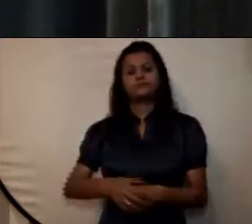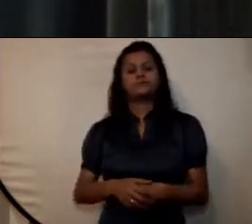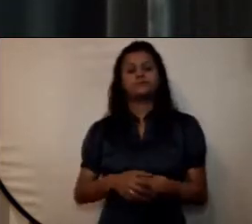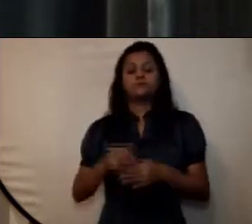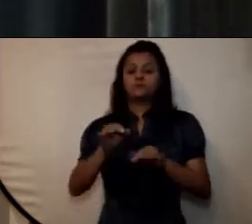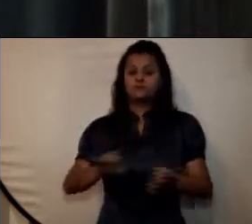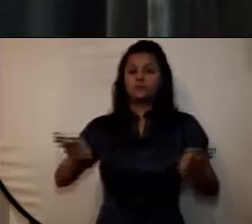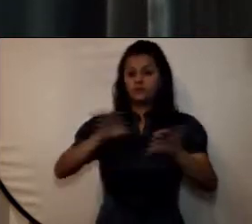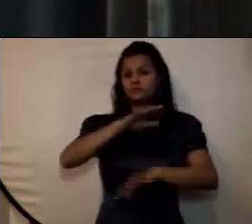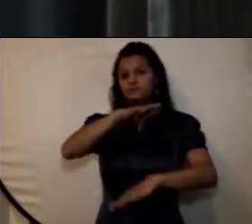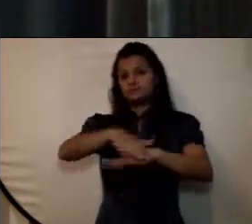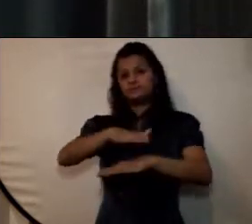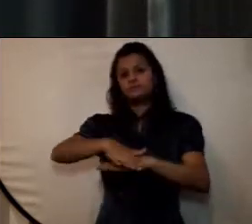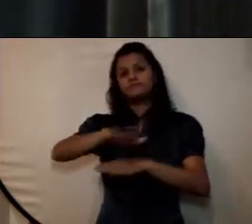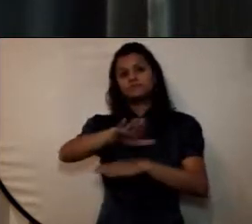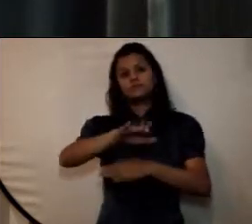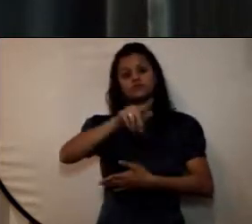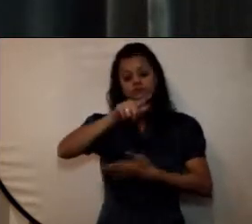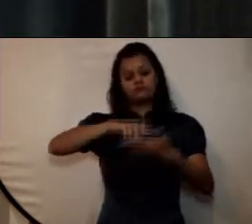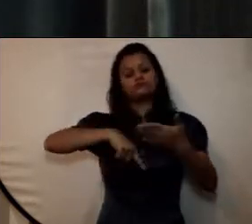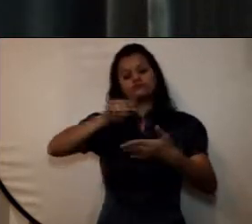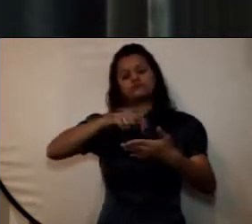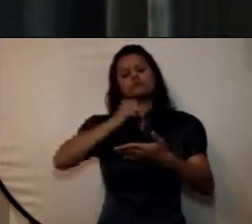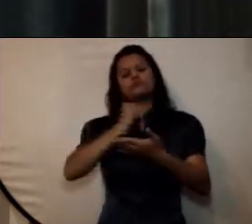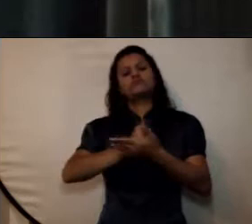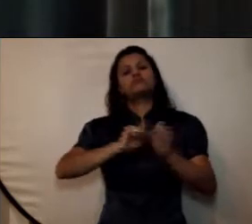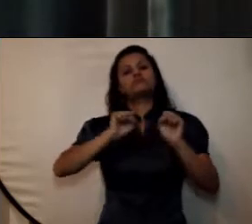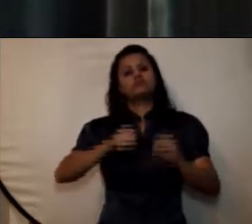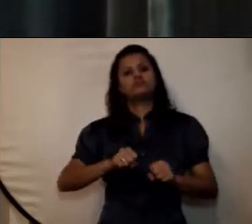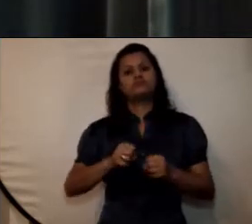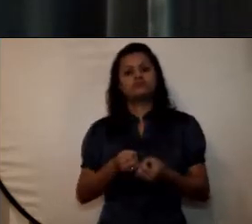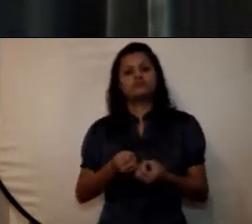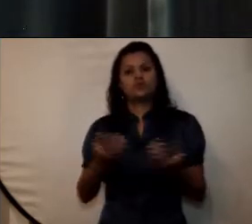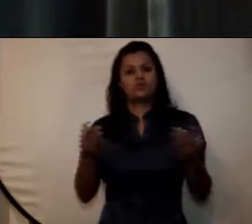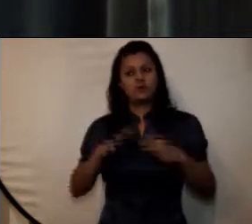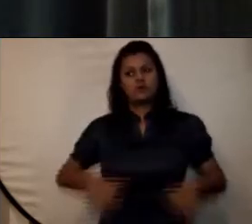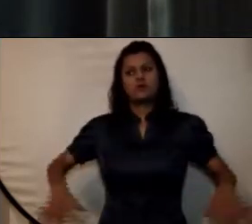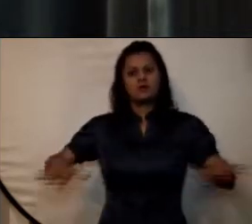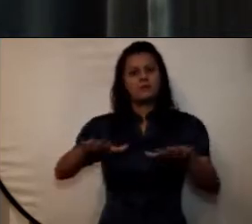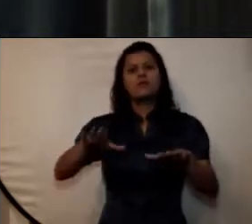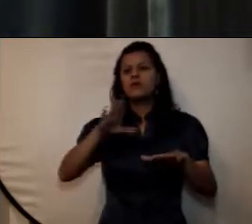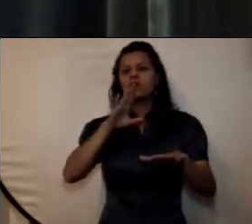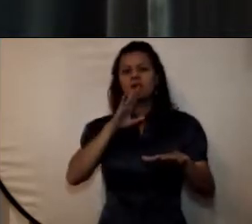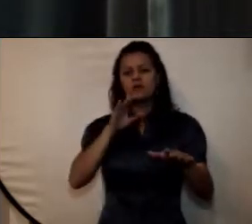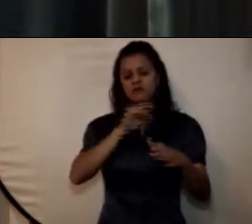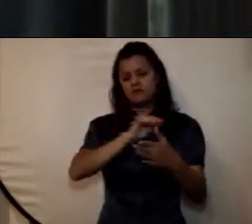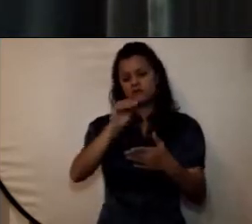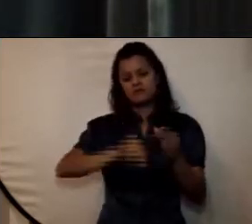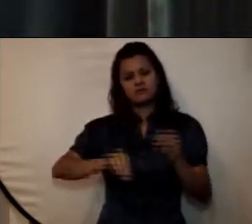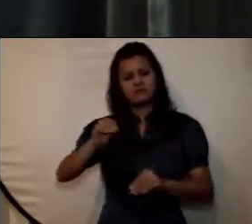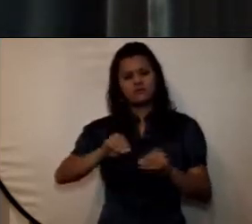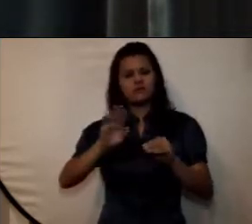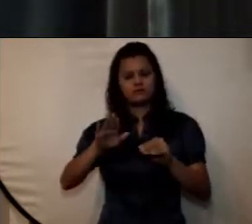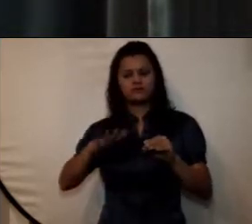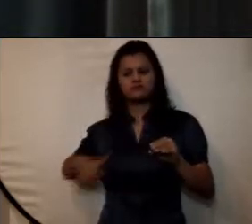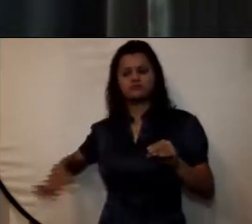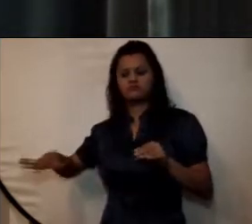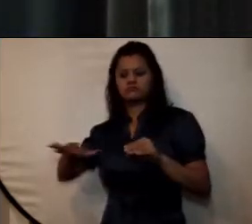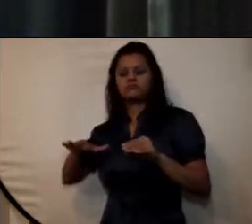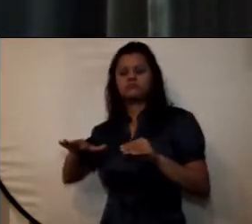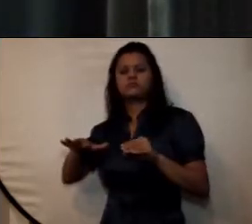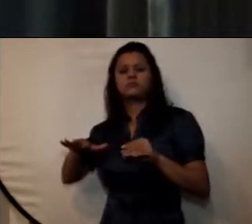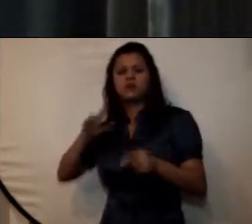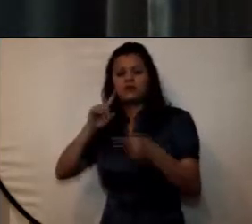aclarar que la acreditación multicampus fue diseñada por parte del consejo nacional de acreditación para aquellas instituciones de educación que